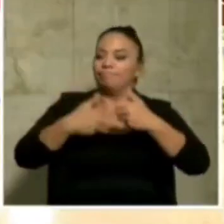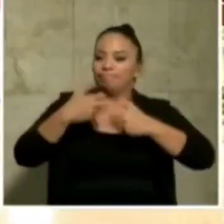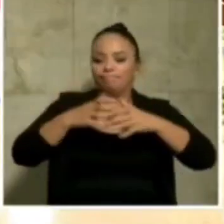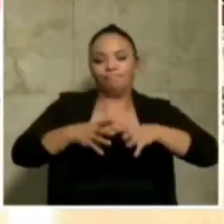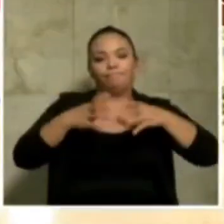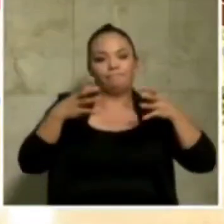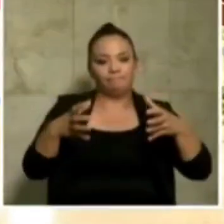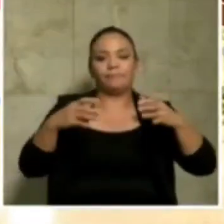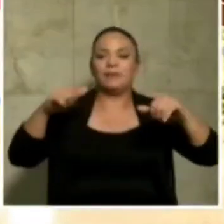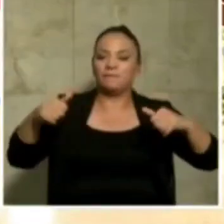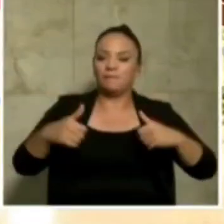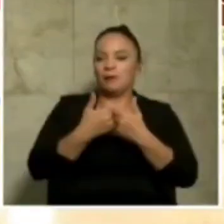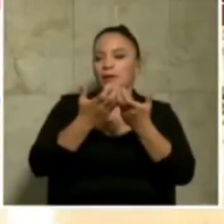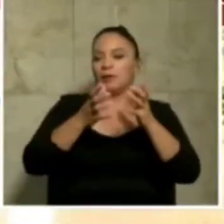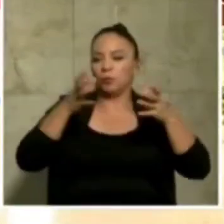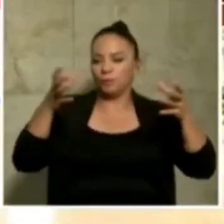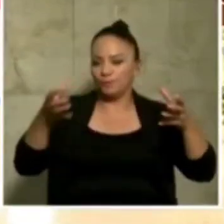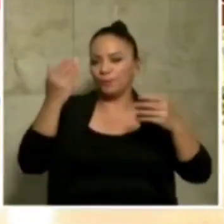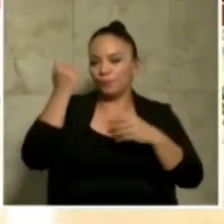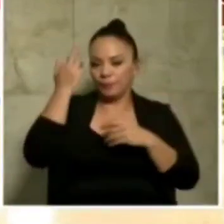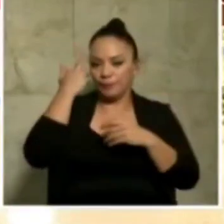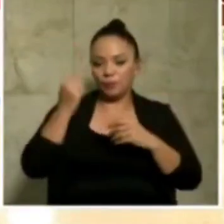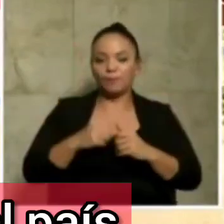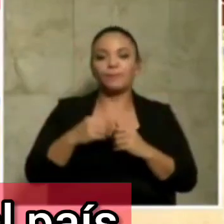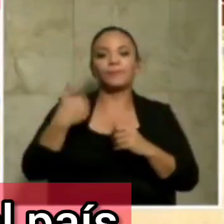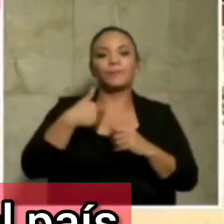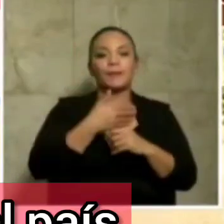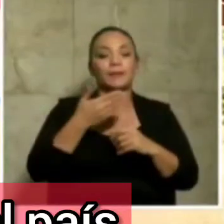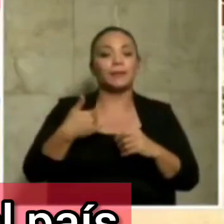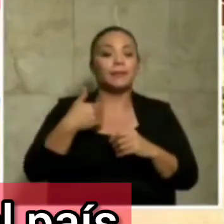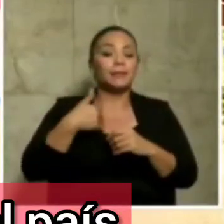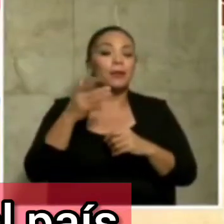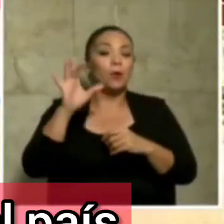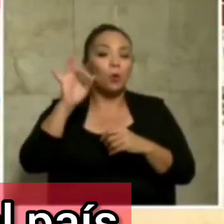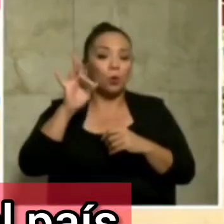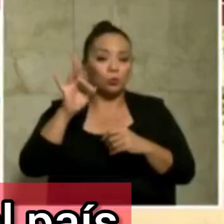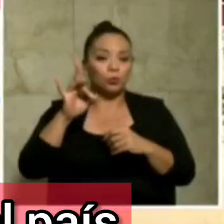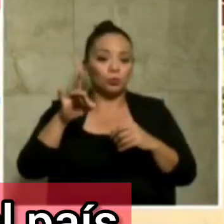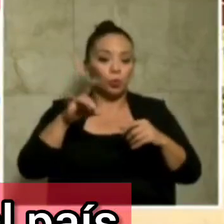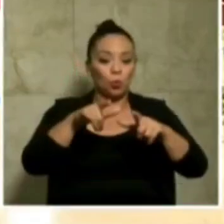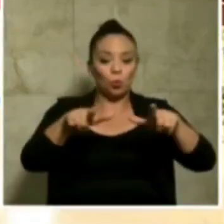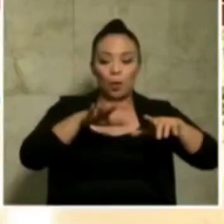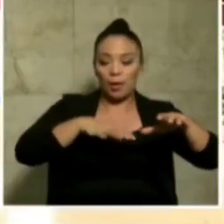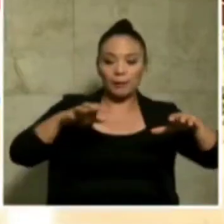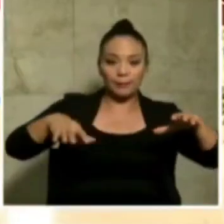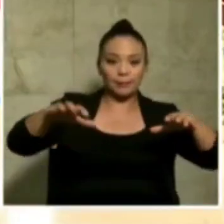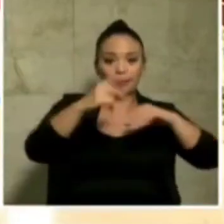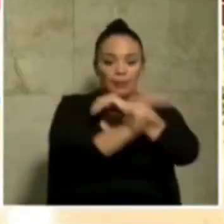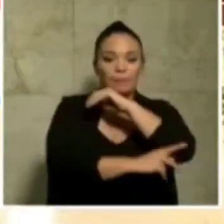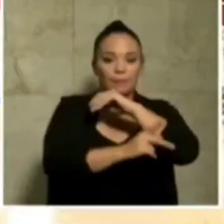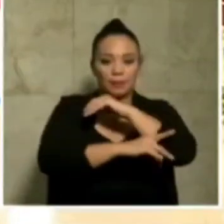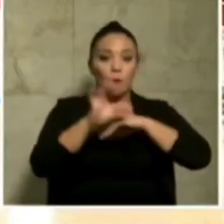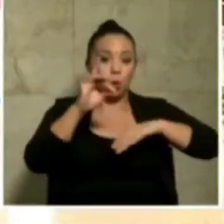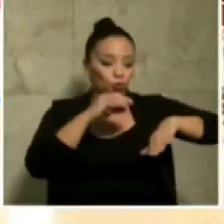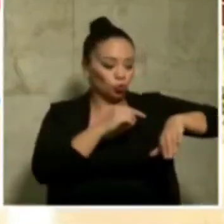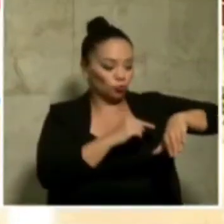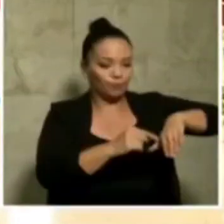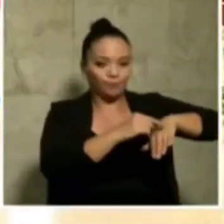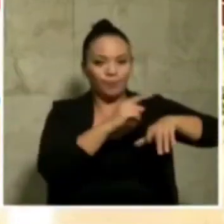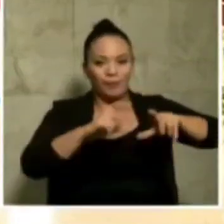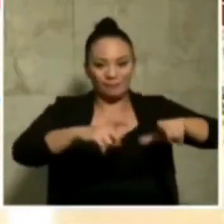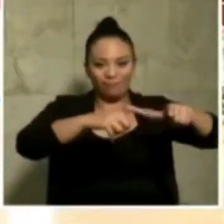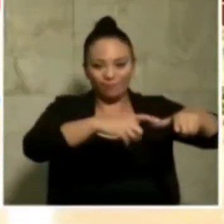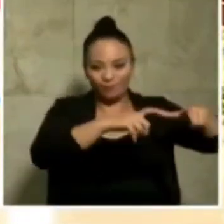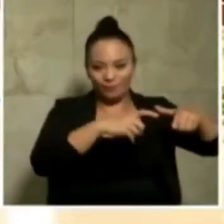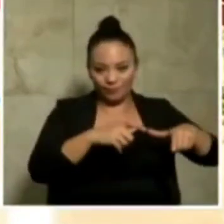un gran reto. ¿Y por qué, señor Presidente? Tenemos ocho rellenos sanitarios en el país. Ocho rellenos sanitarios.